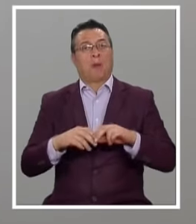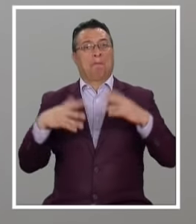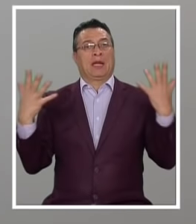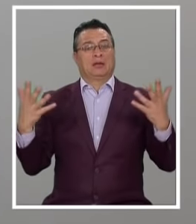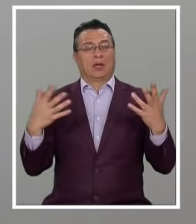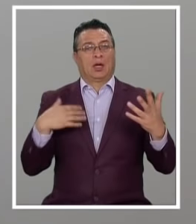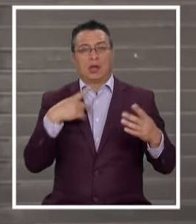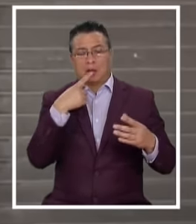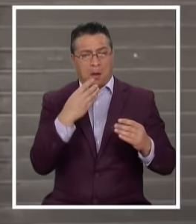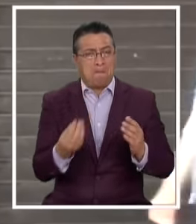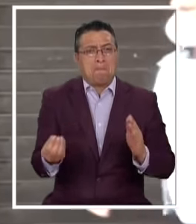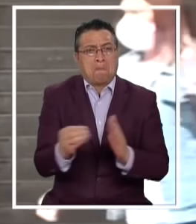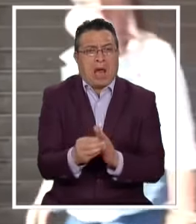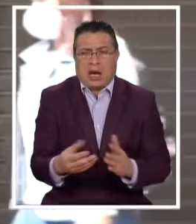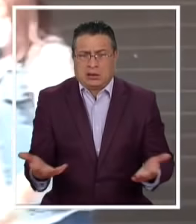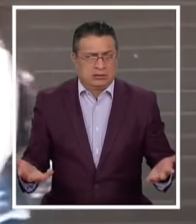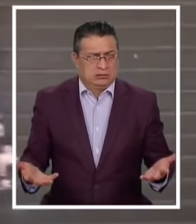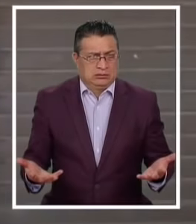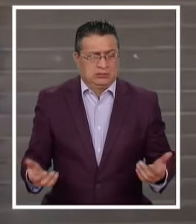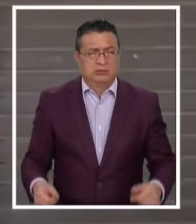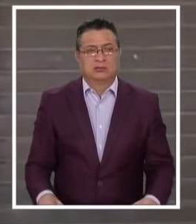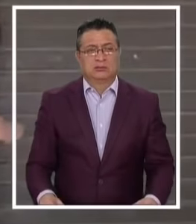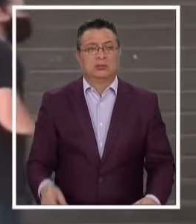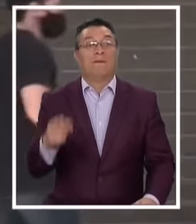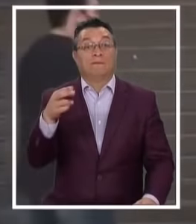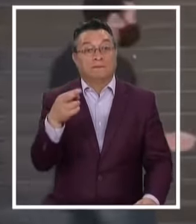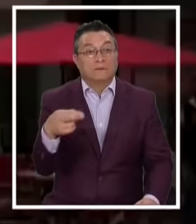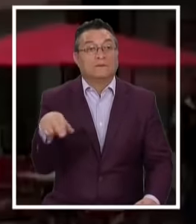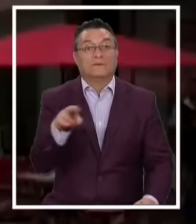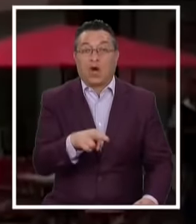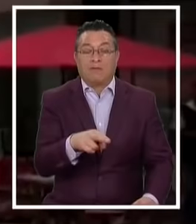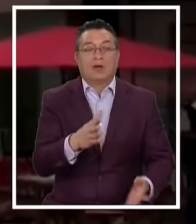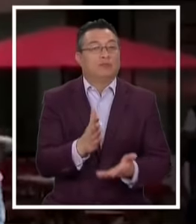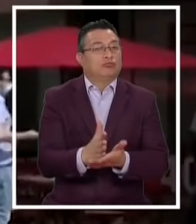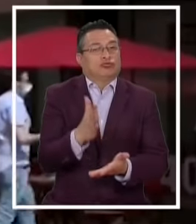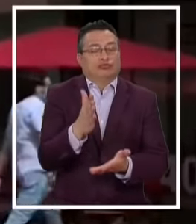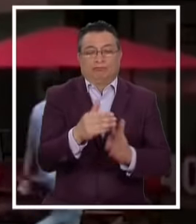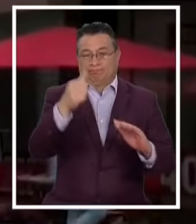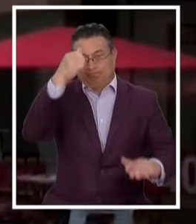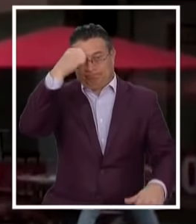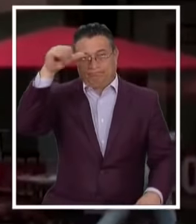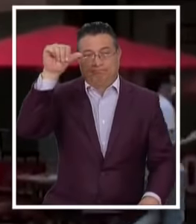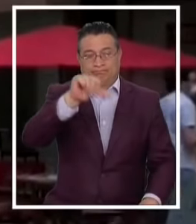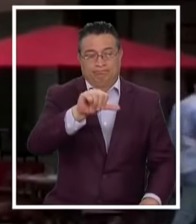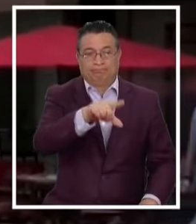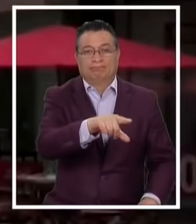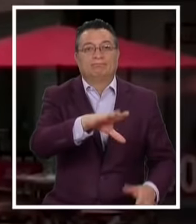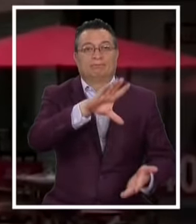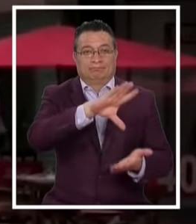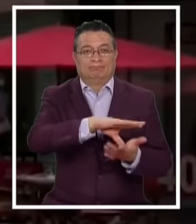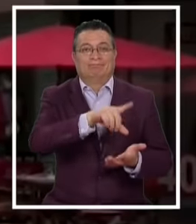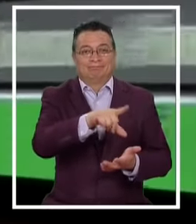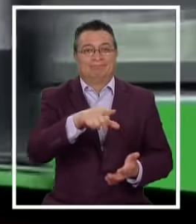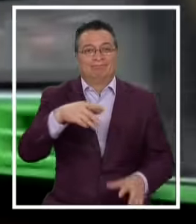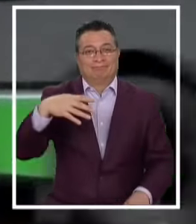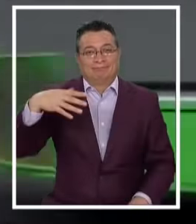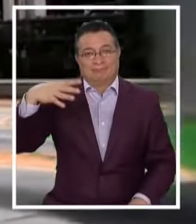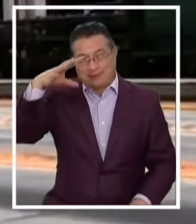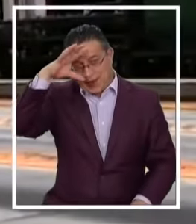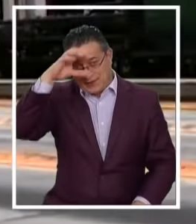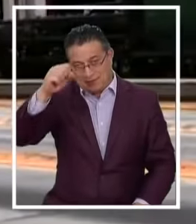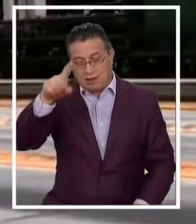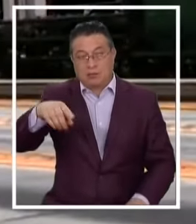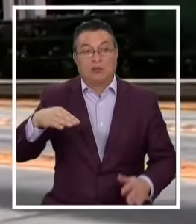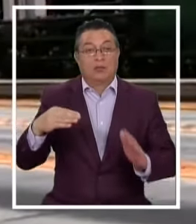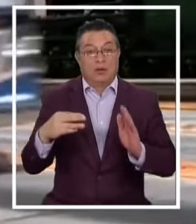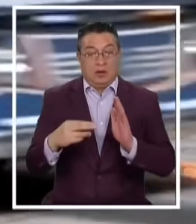Lo que se decía Que iba a hacer Es el regreso De las estrictas Medidas de confinamiento Por parte de un país Que ha sostenido Una de las